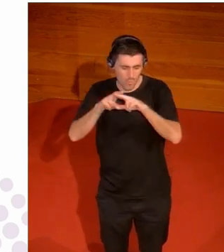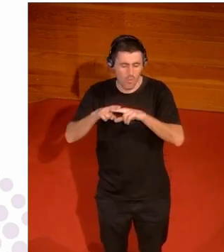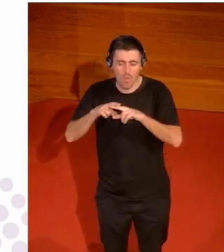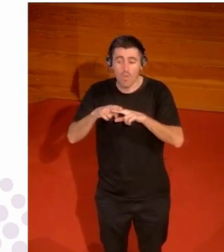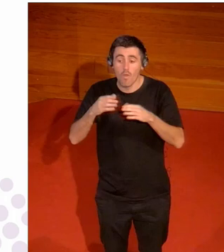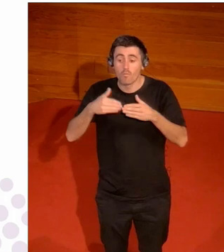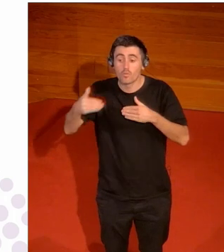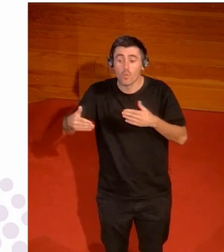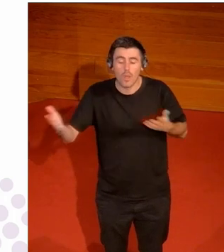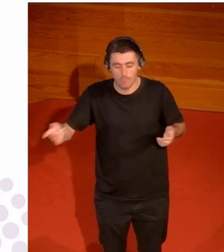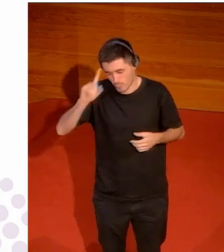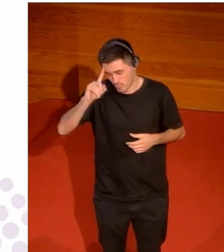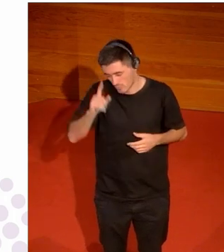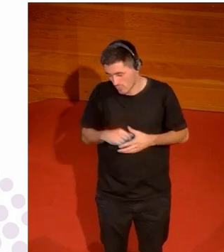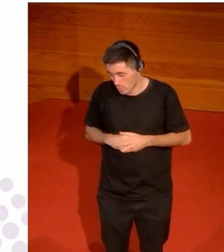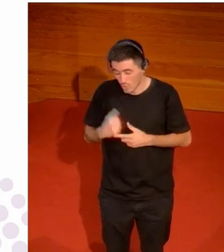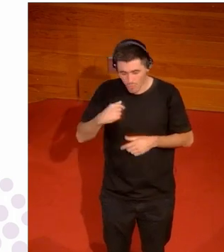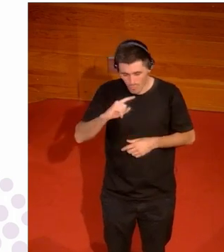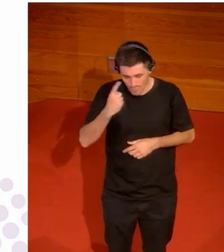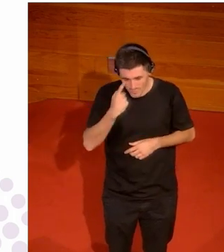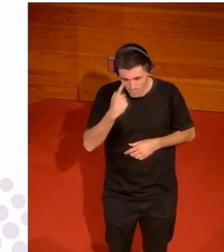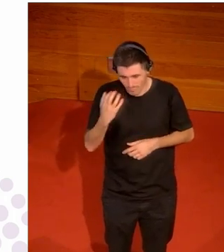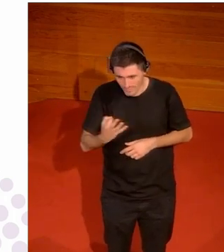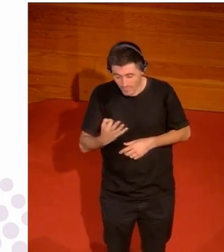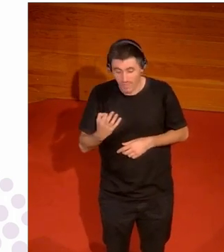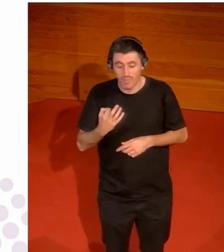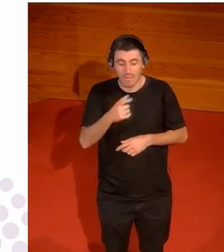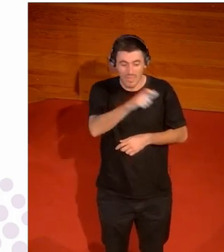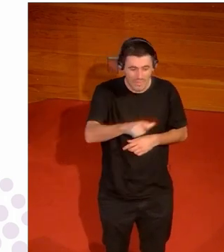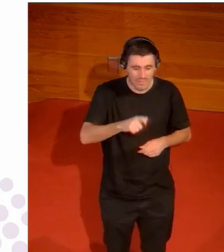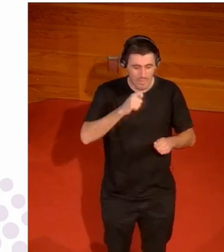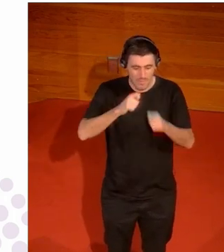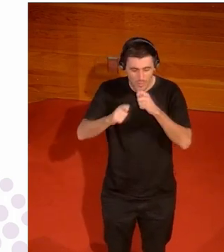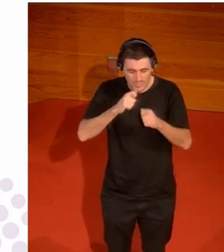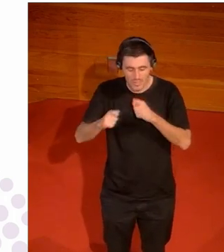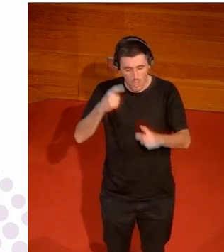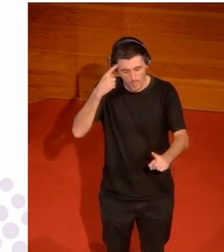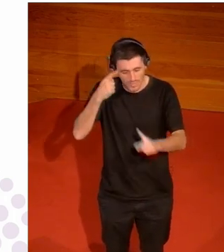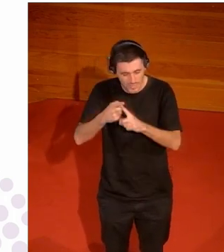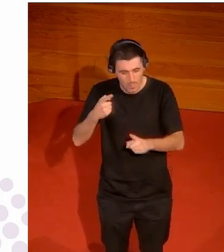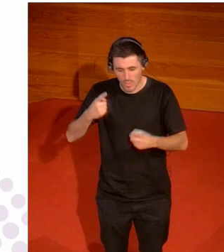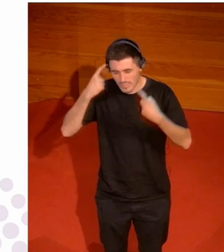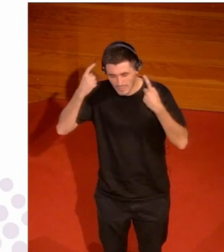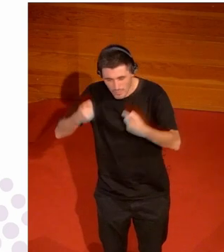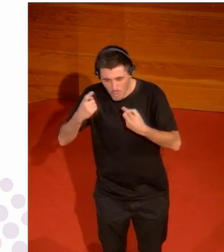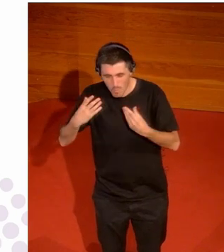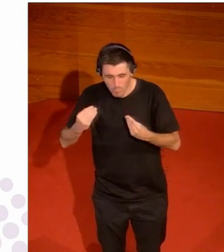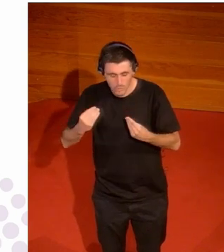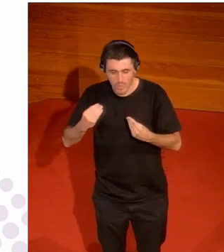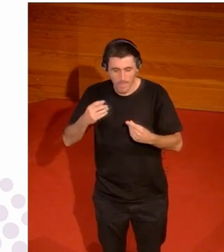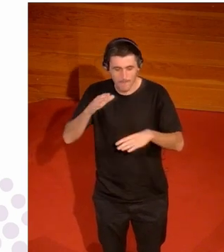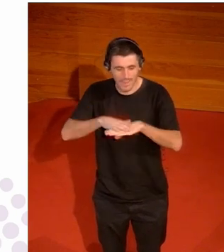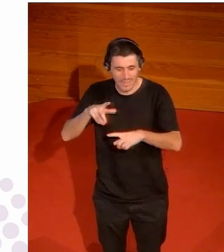yo lo que he detectado ha sido gente periodistas con mucha intención y muchas ganas de que esto